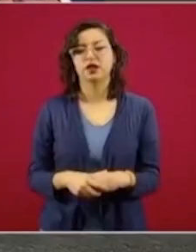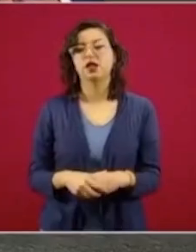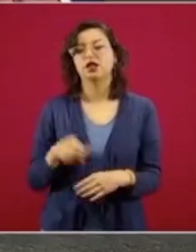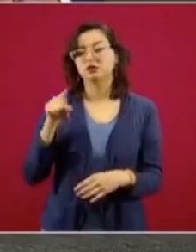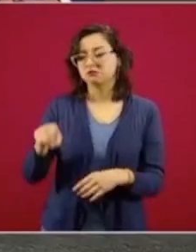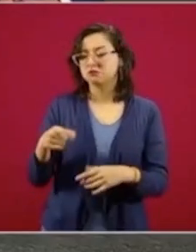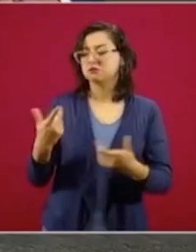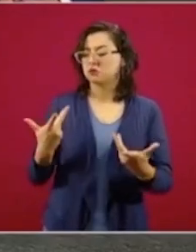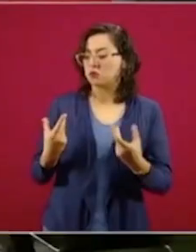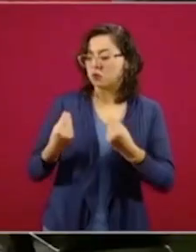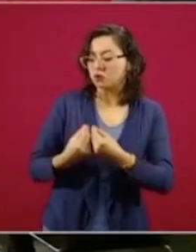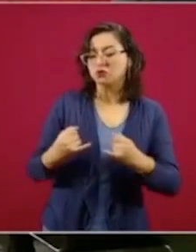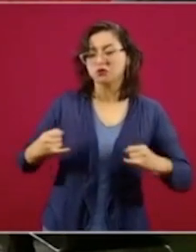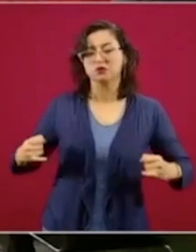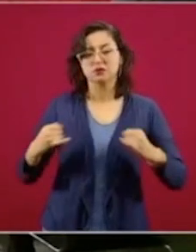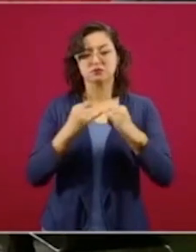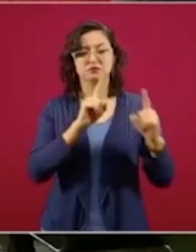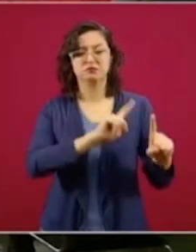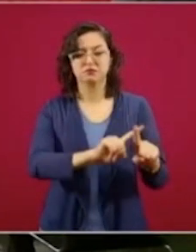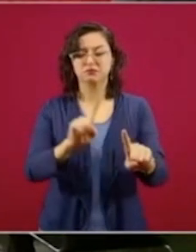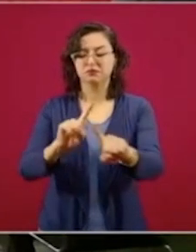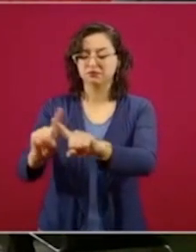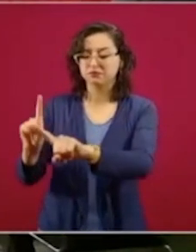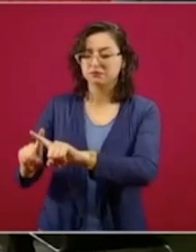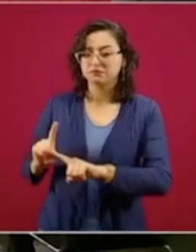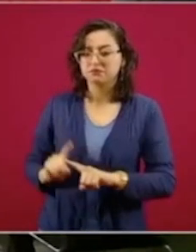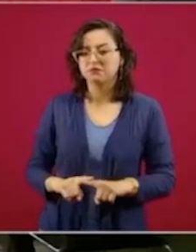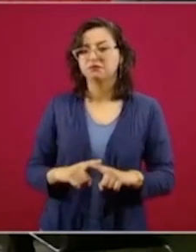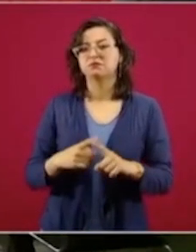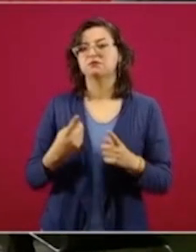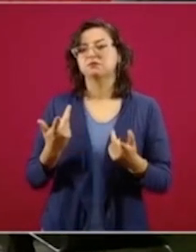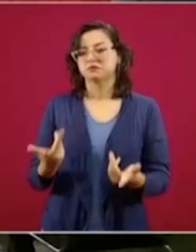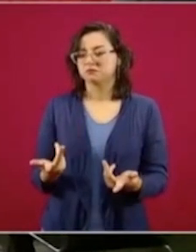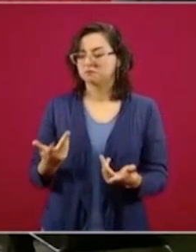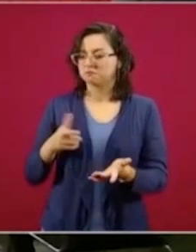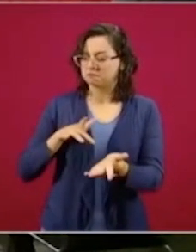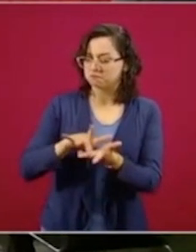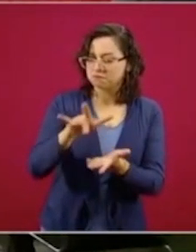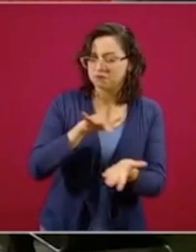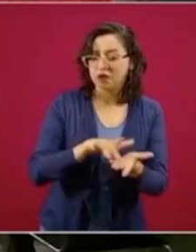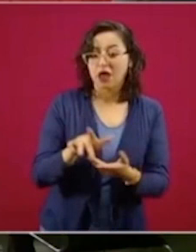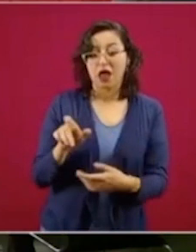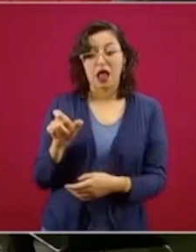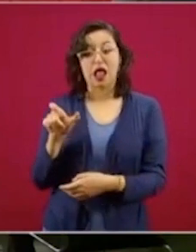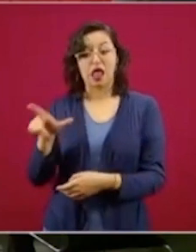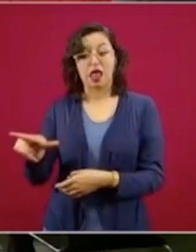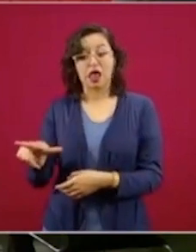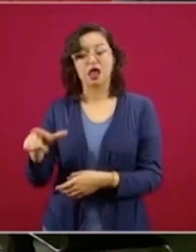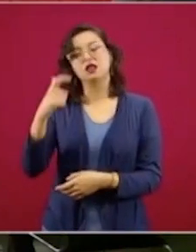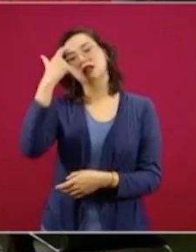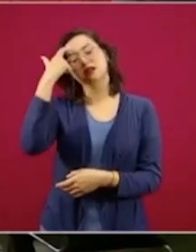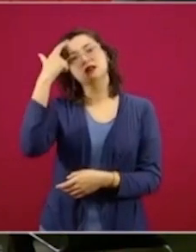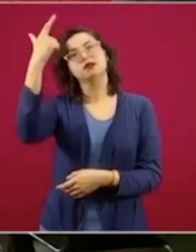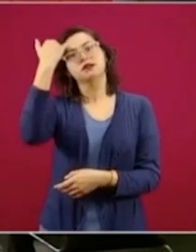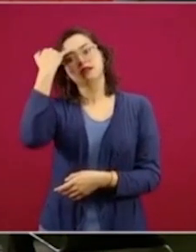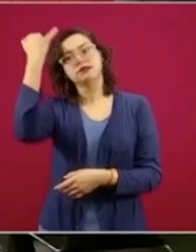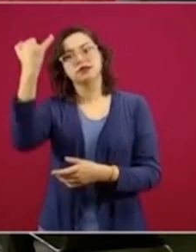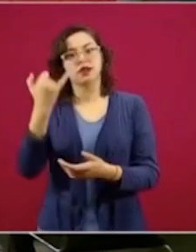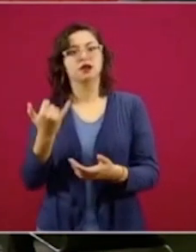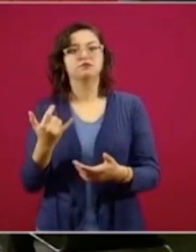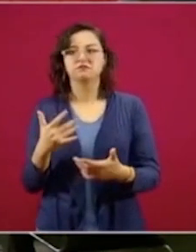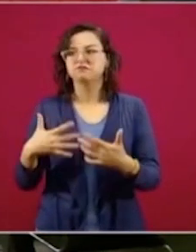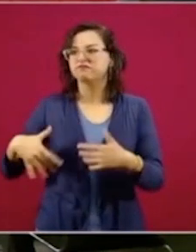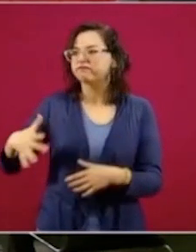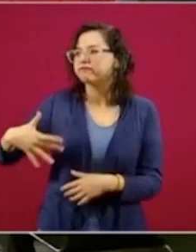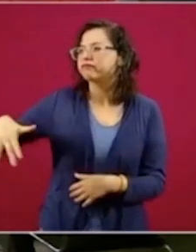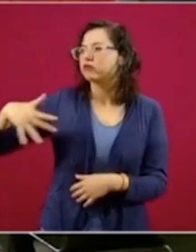ayudarnos a apoyar. Incluso ha sido uno de los primeros promotores para conseguir ventiladores